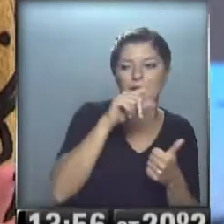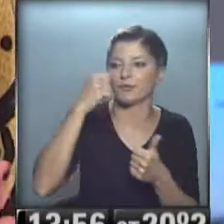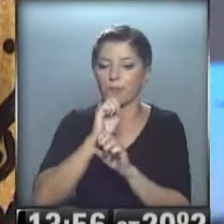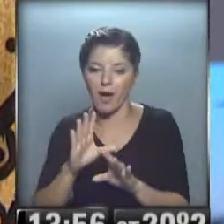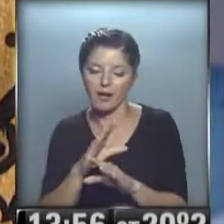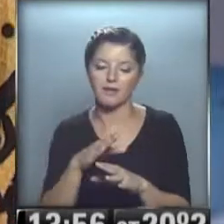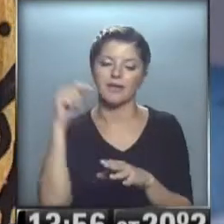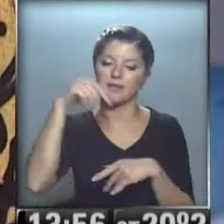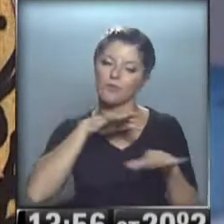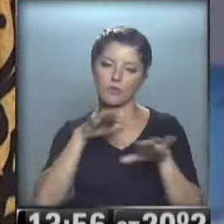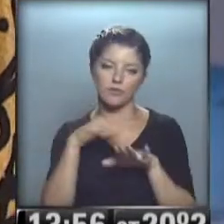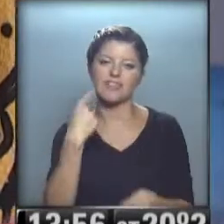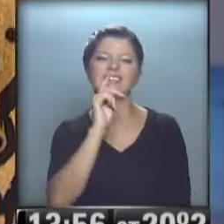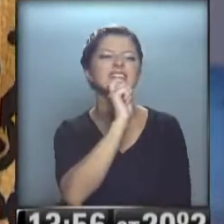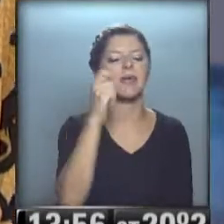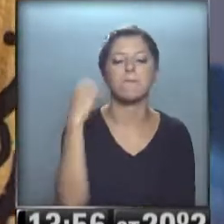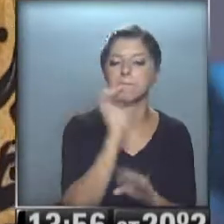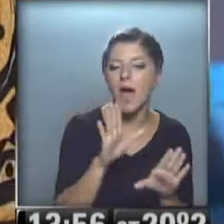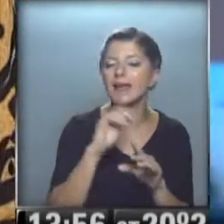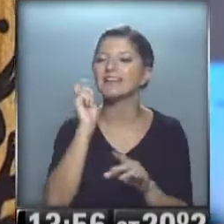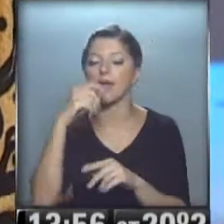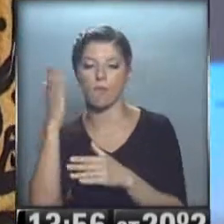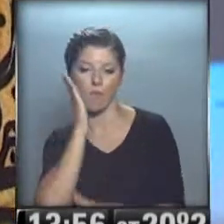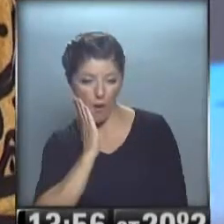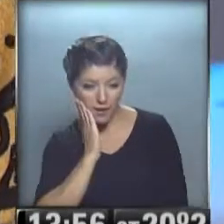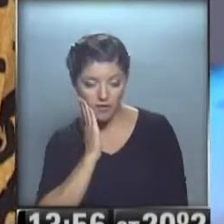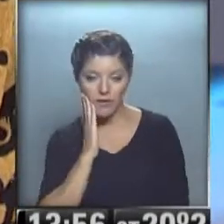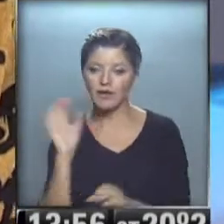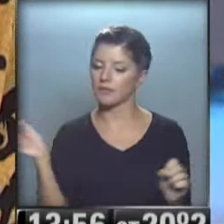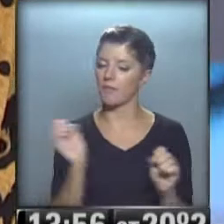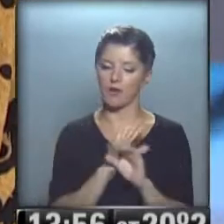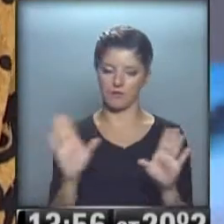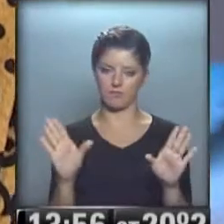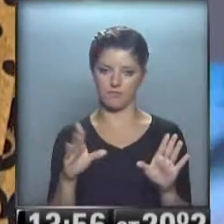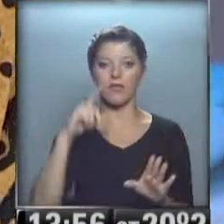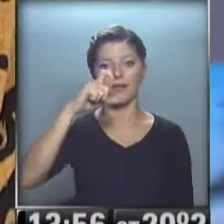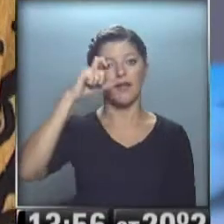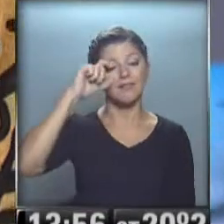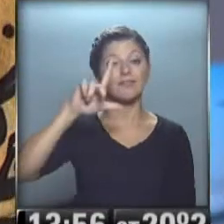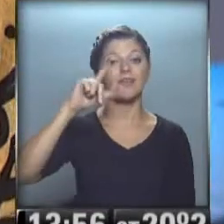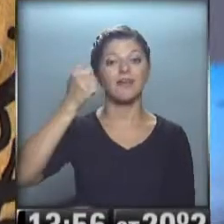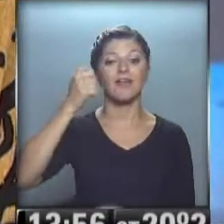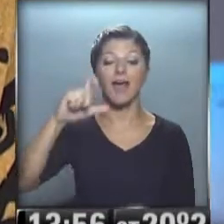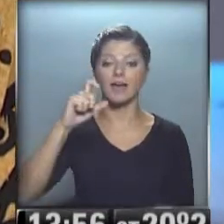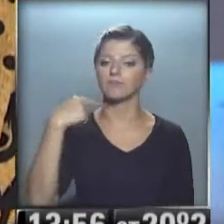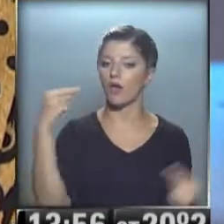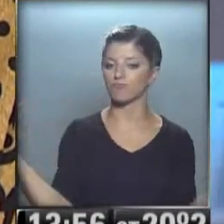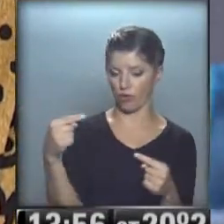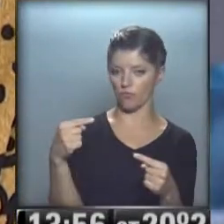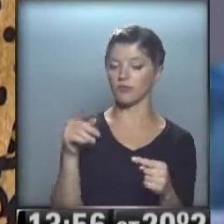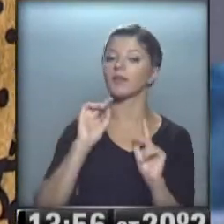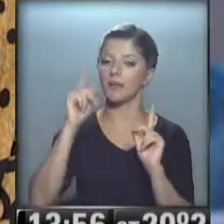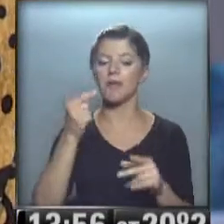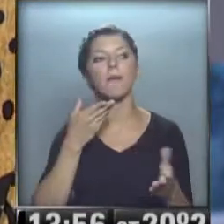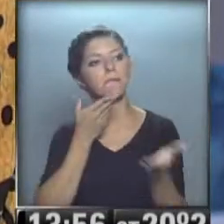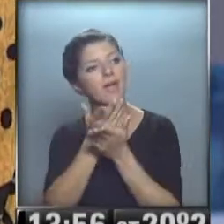unilateralmente, decir quiénes son malos y quiénes son buenos, está totalmente fuera de lugar, que la CELAC lo rechaza y por otro lado insta a